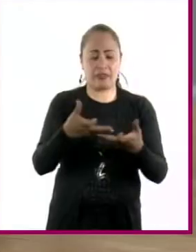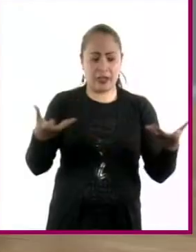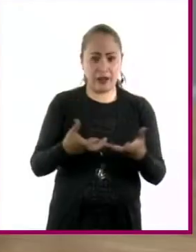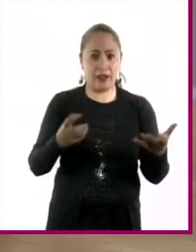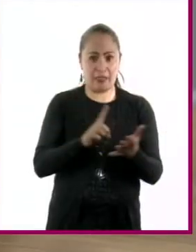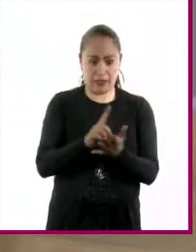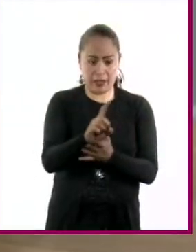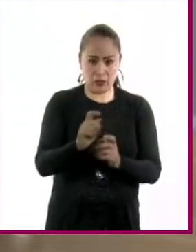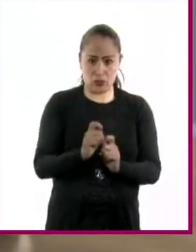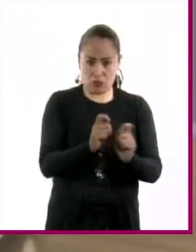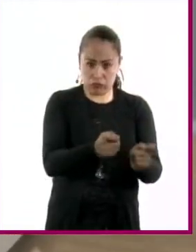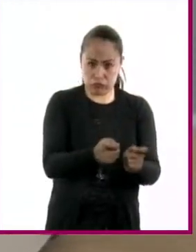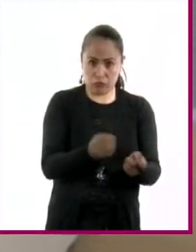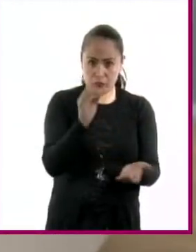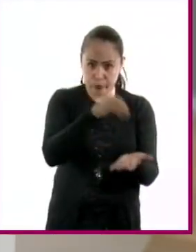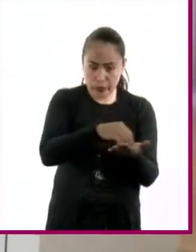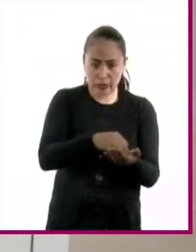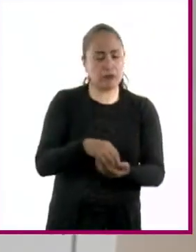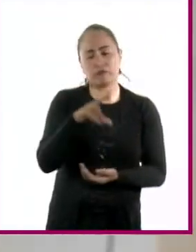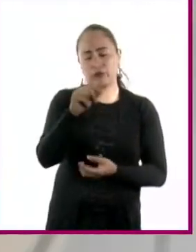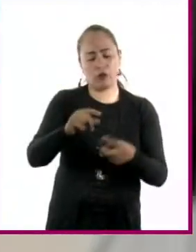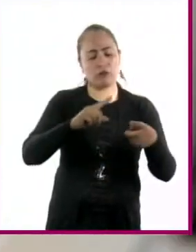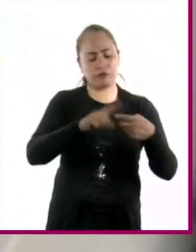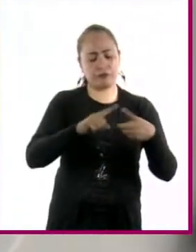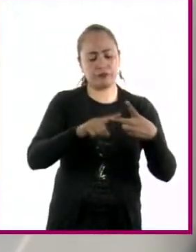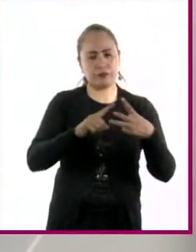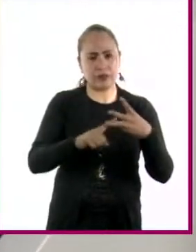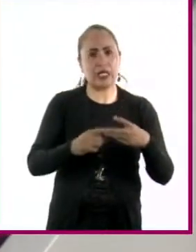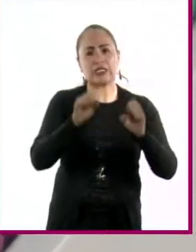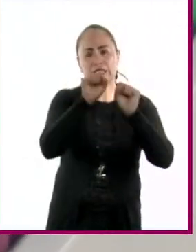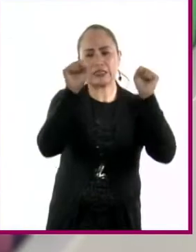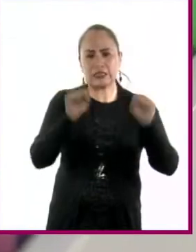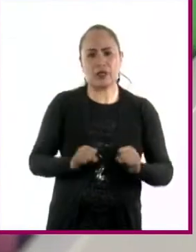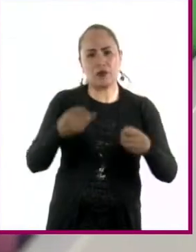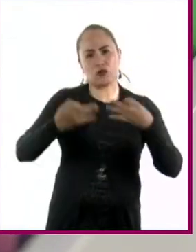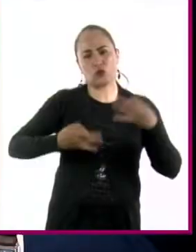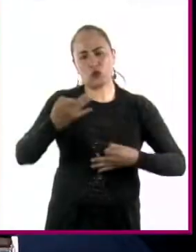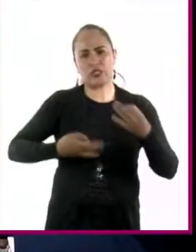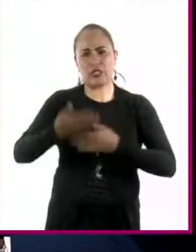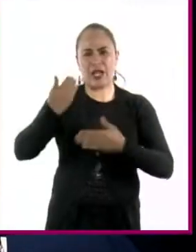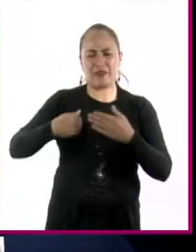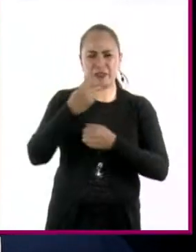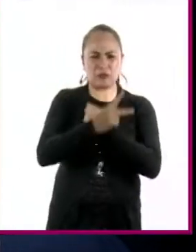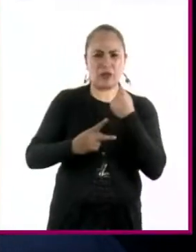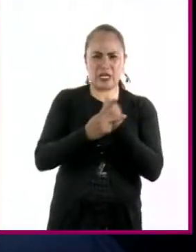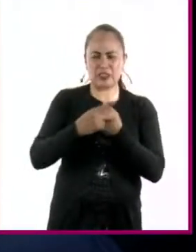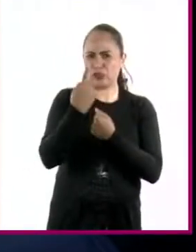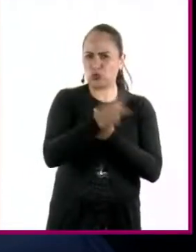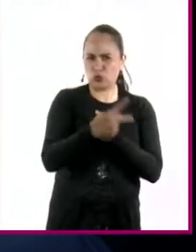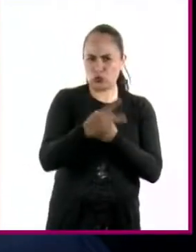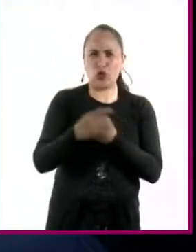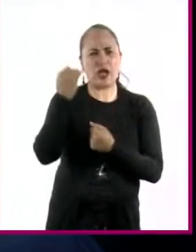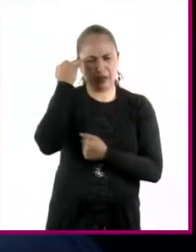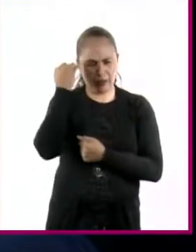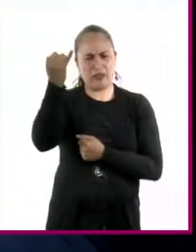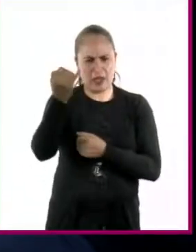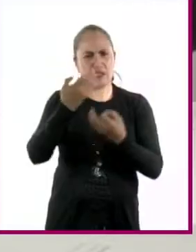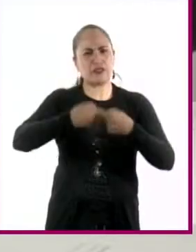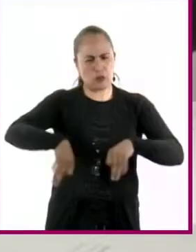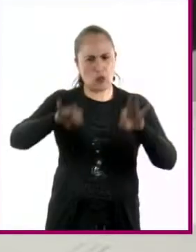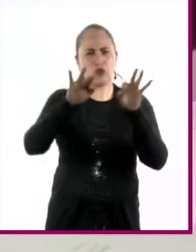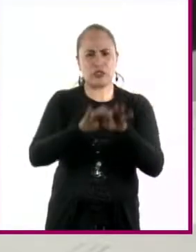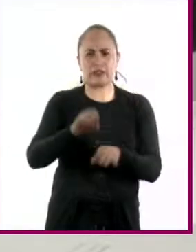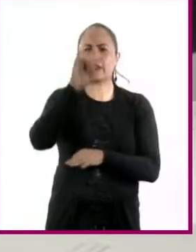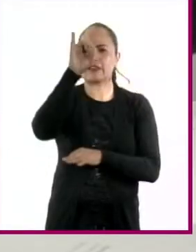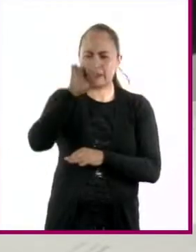muy importante decir que, en los tres casos, los sistemas jurídicos de los pueblos ancestrales de estos países dieron ideas importantes en las que